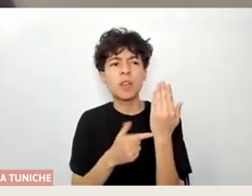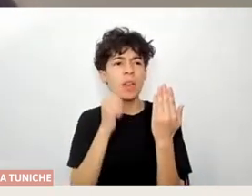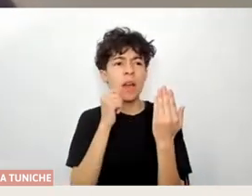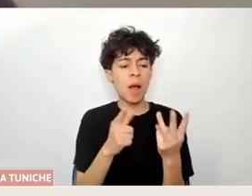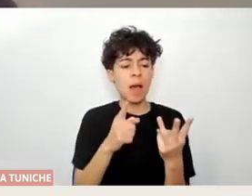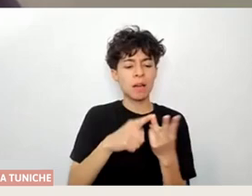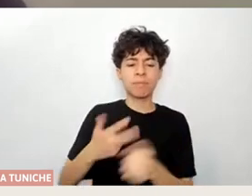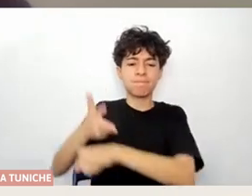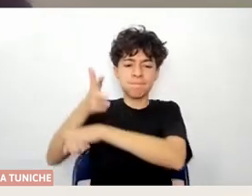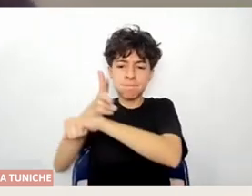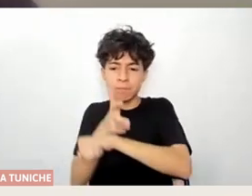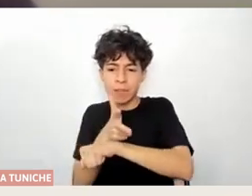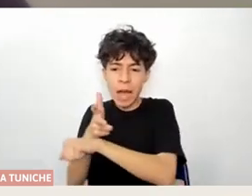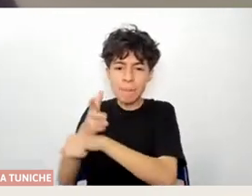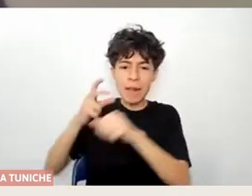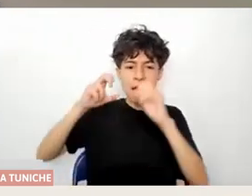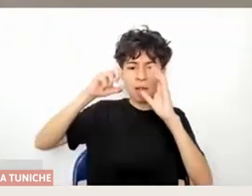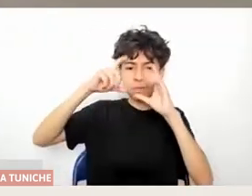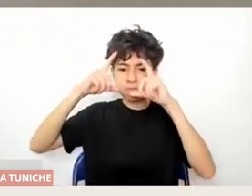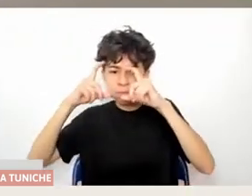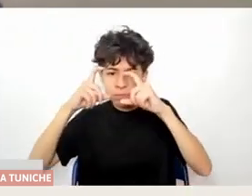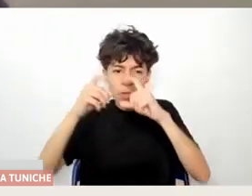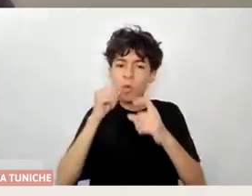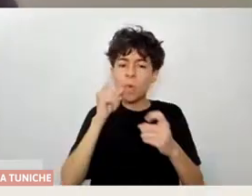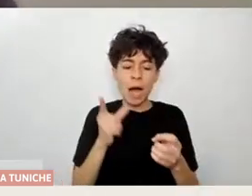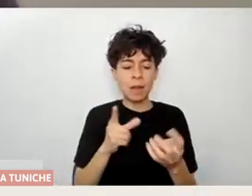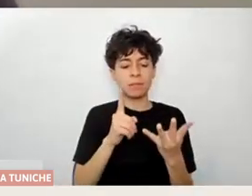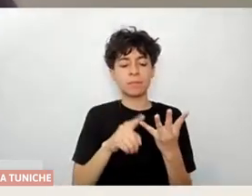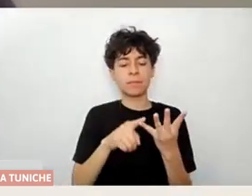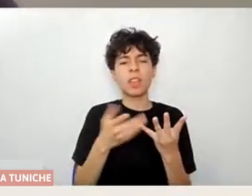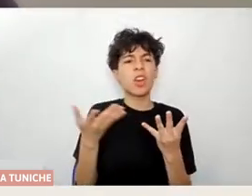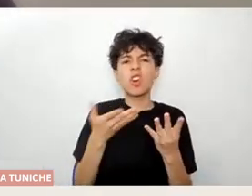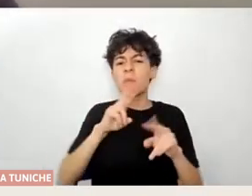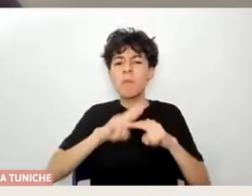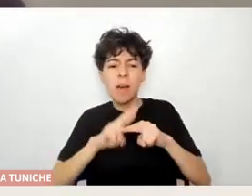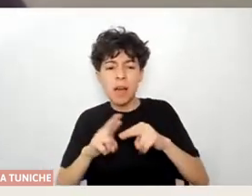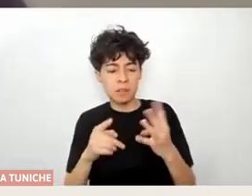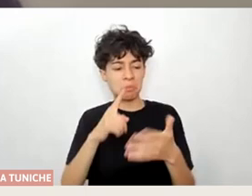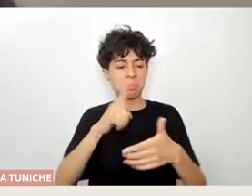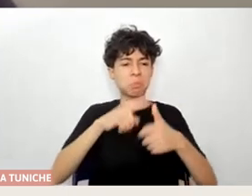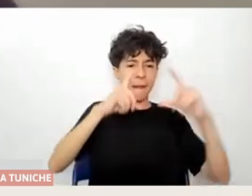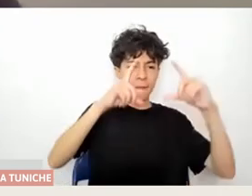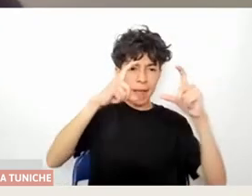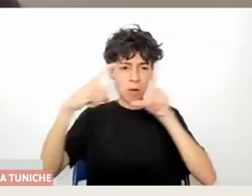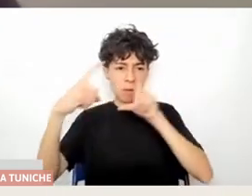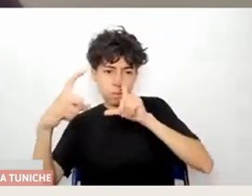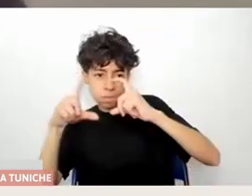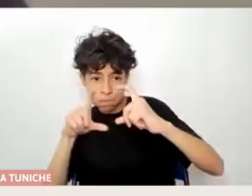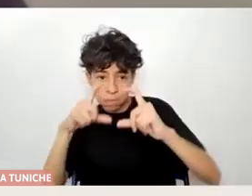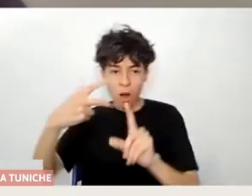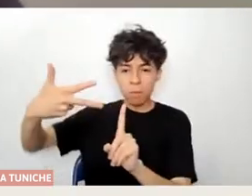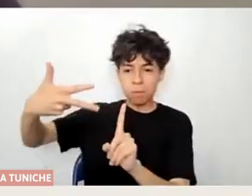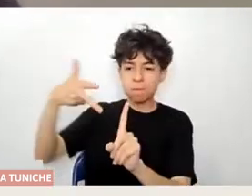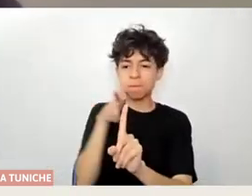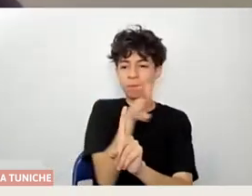filmar, cómo se realiza, hablamos un poco de los planos, en fin. Y la verdad es para nosotros también es nuevo,